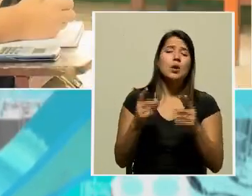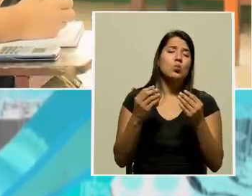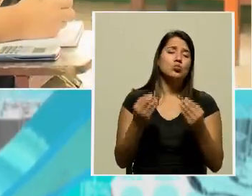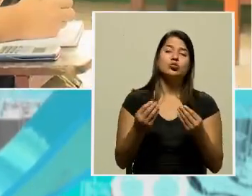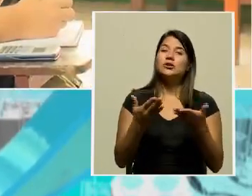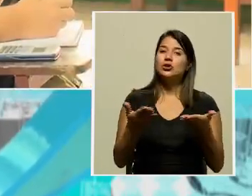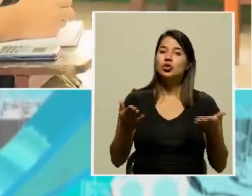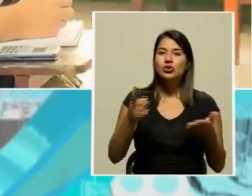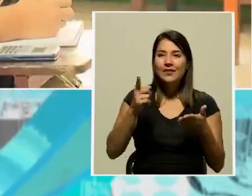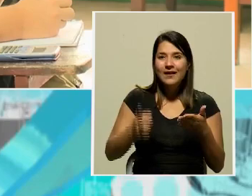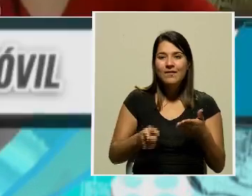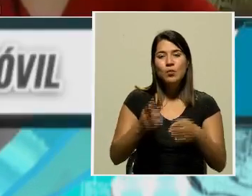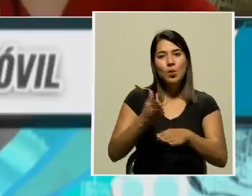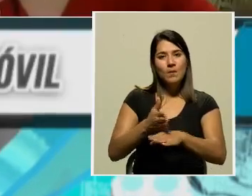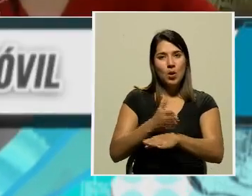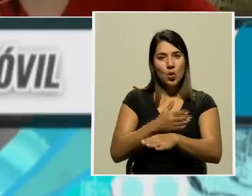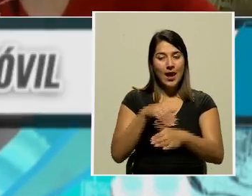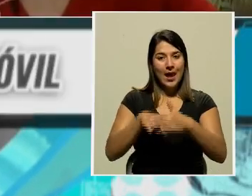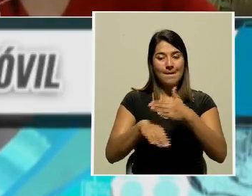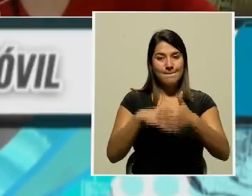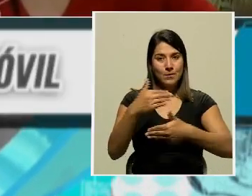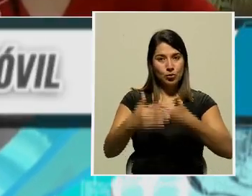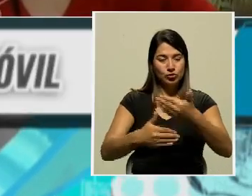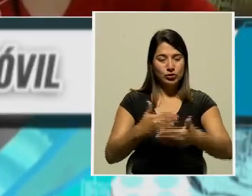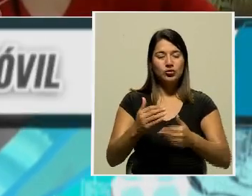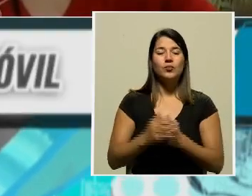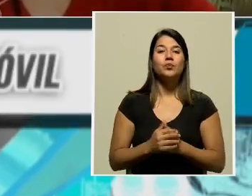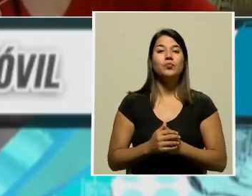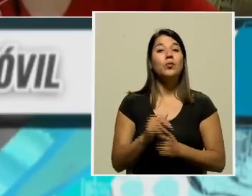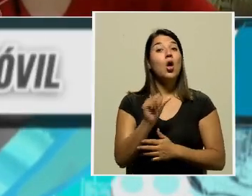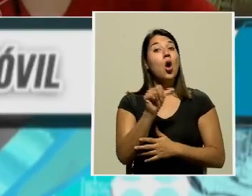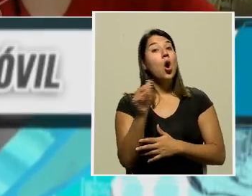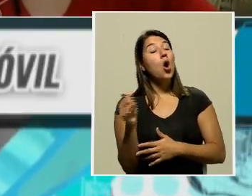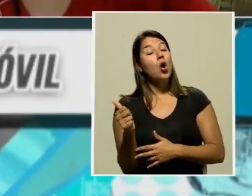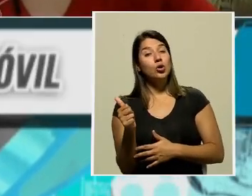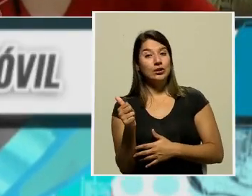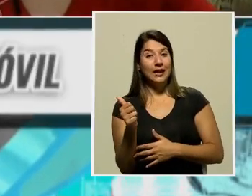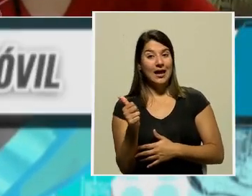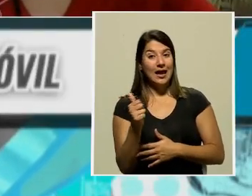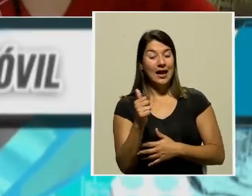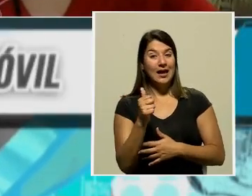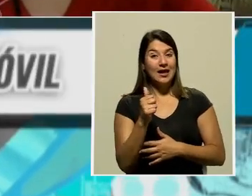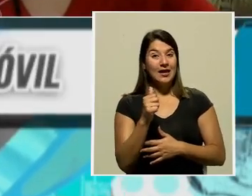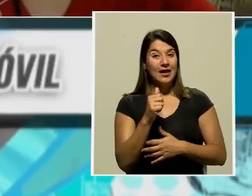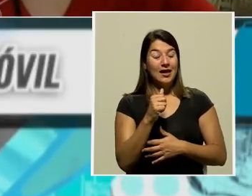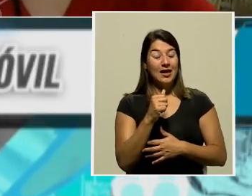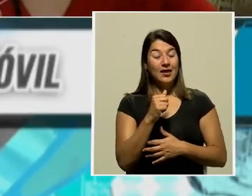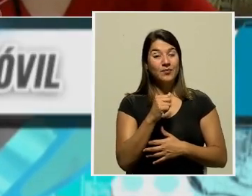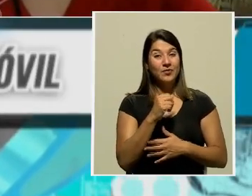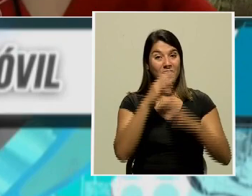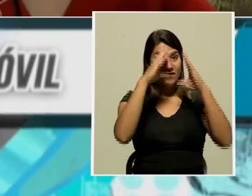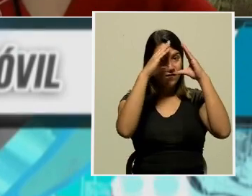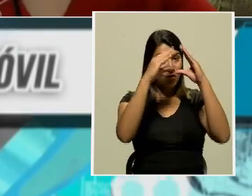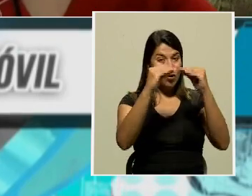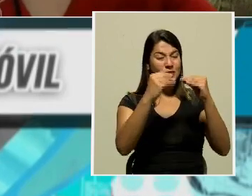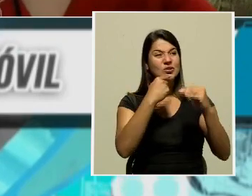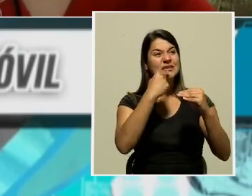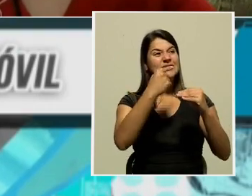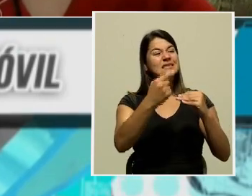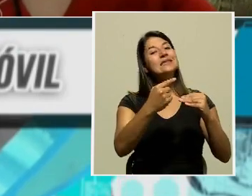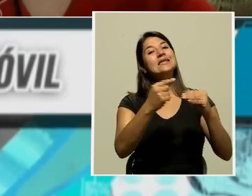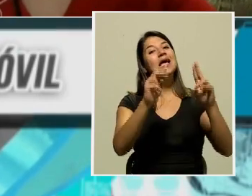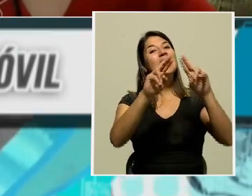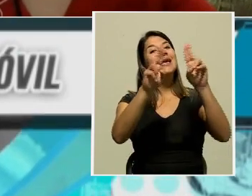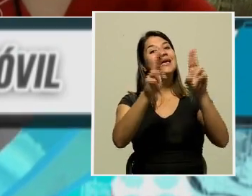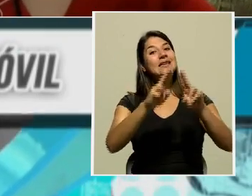estaremos atentos a solventar. Otra de las afirmaciones que nos daba en este centro educativo, por ejemplo, era el tema de la conectividad,